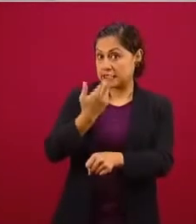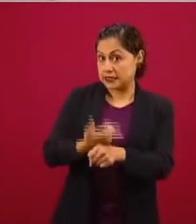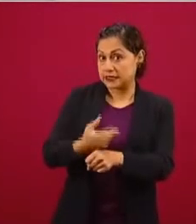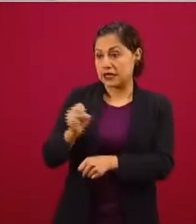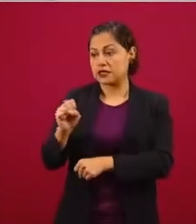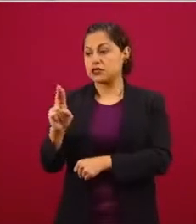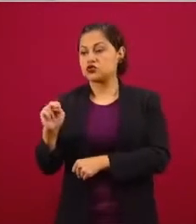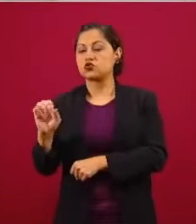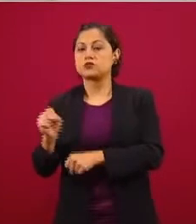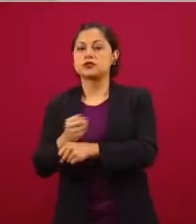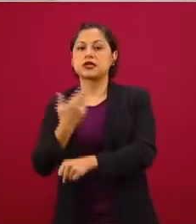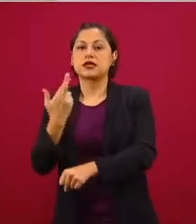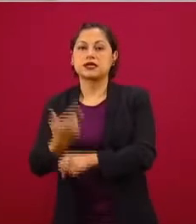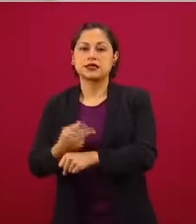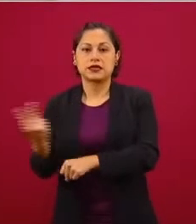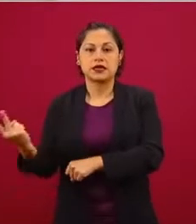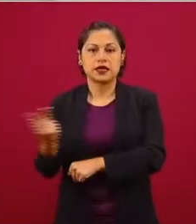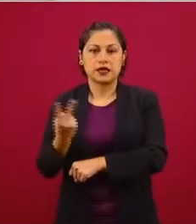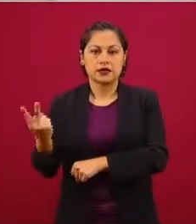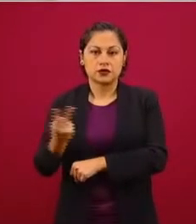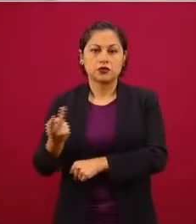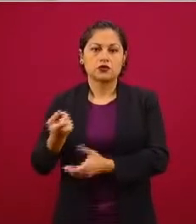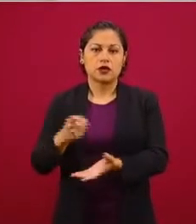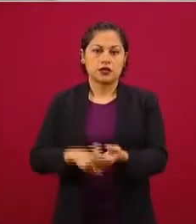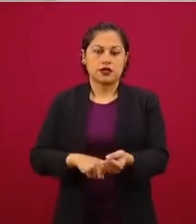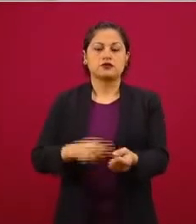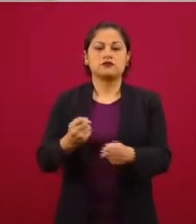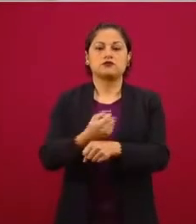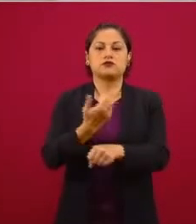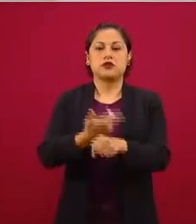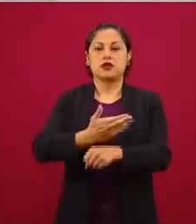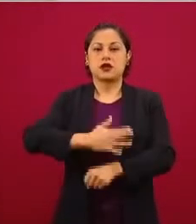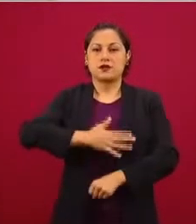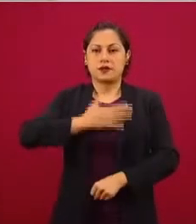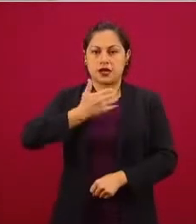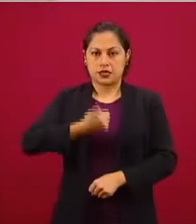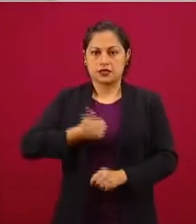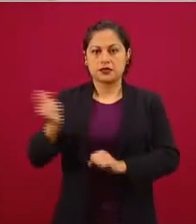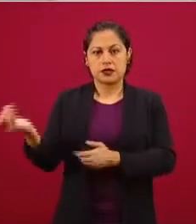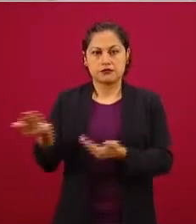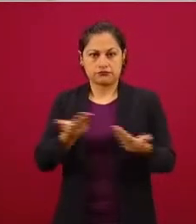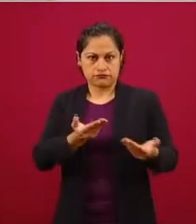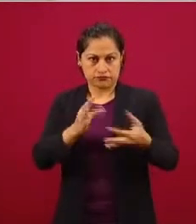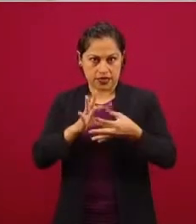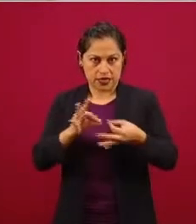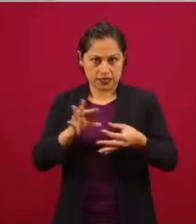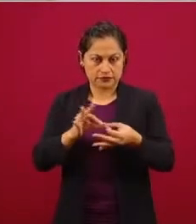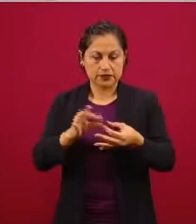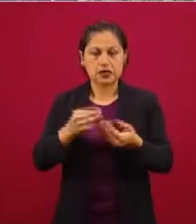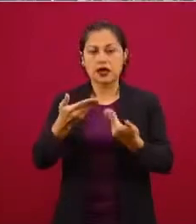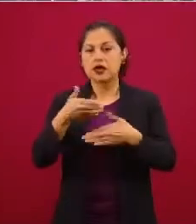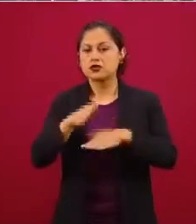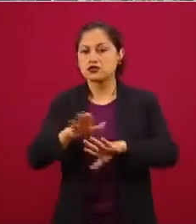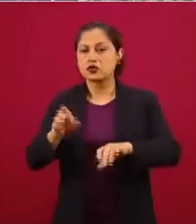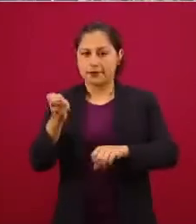este plan que ya inició. Entonces, ustedes tienen la palabra.